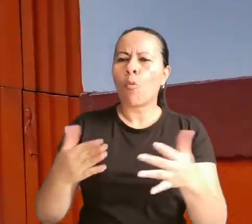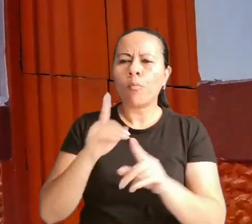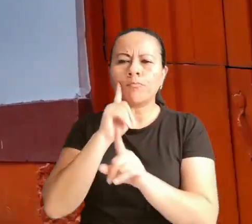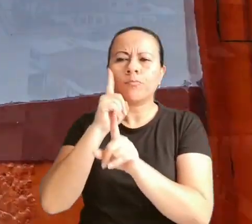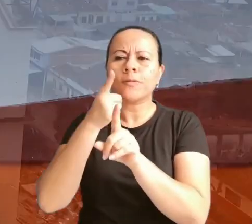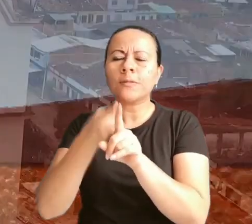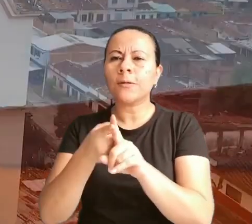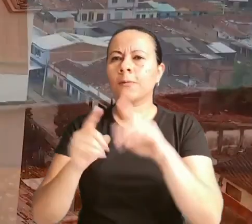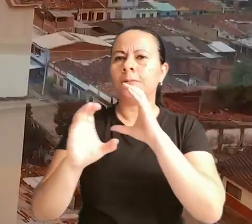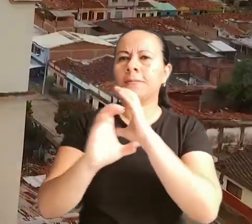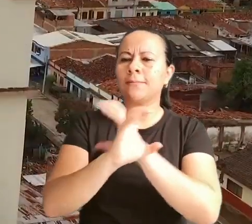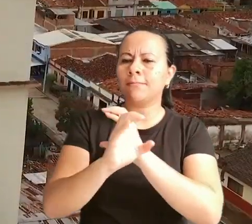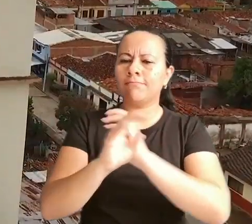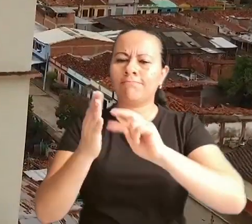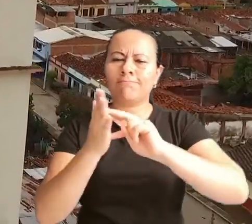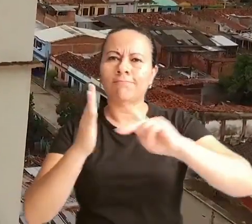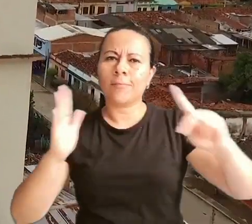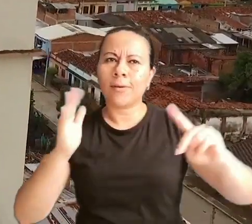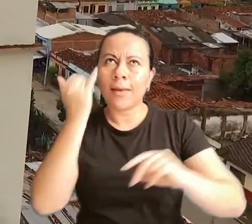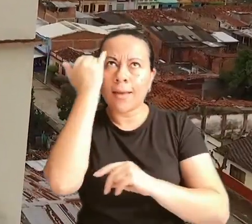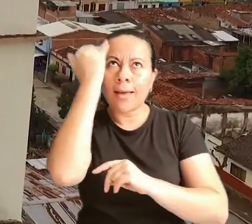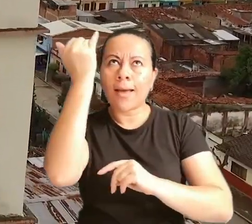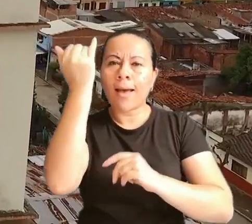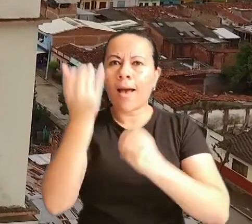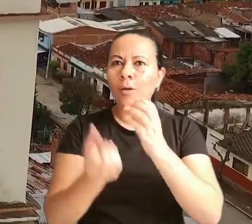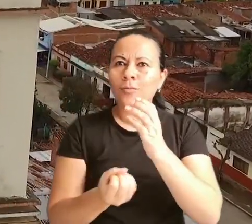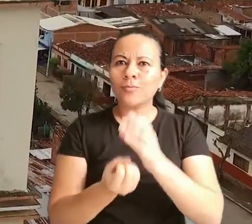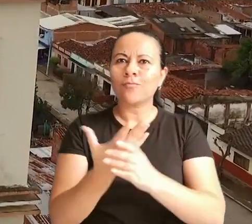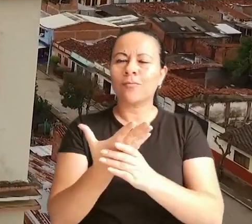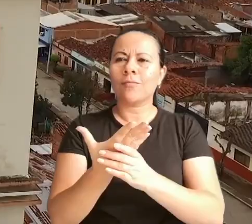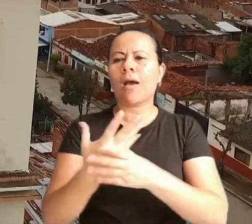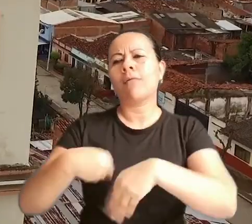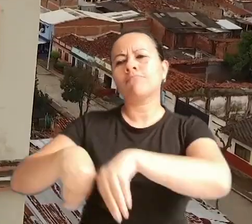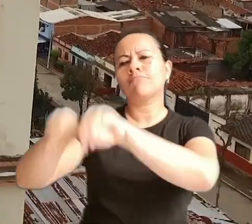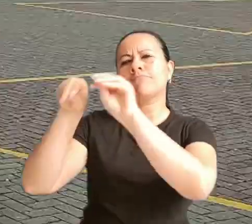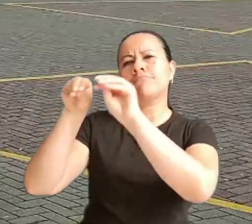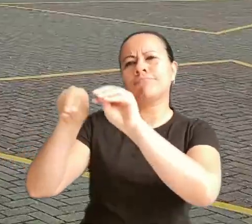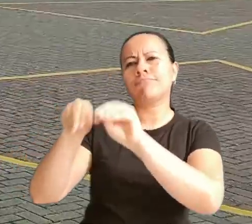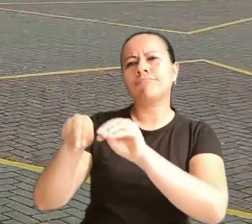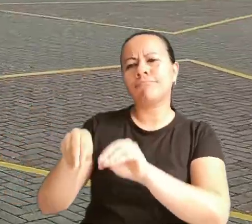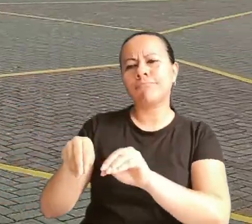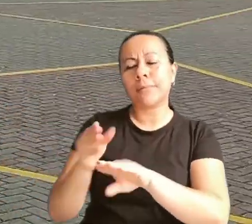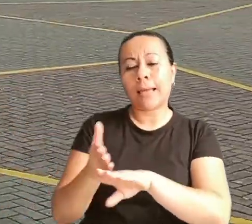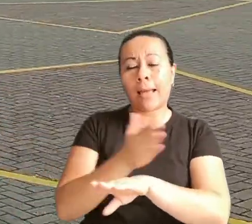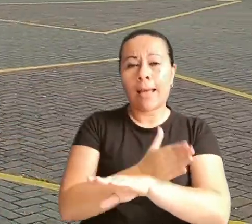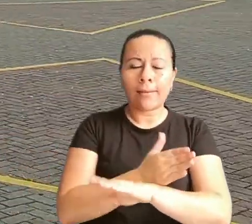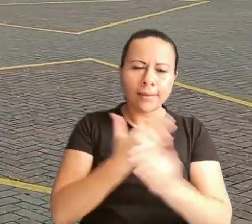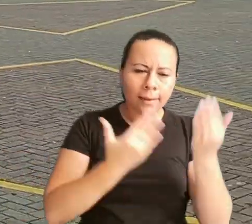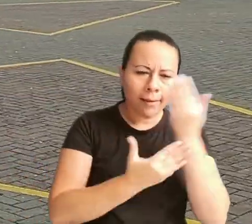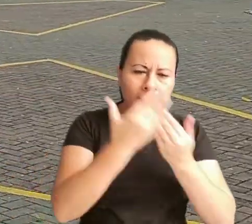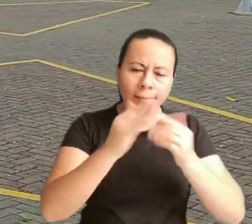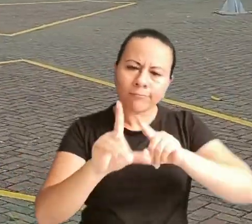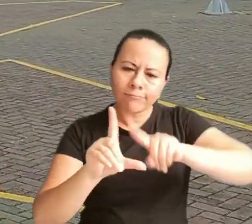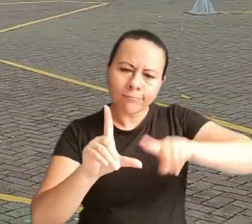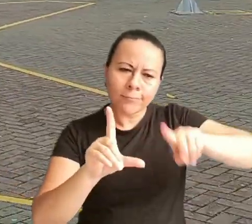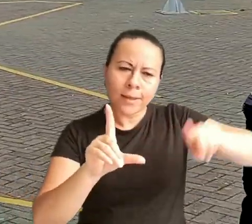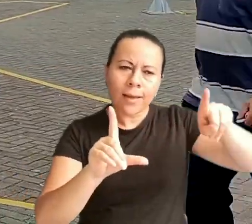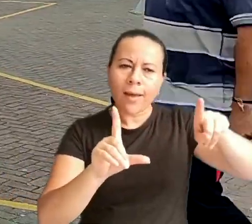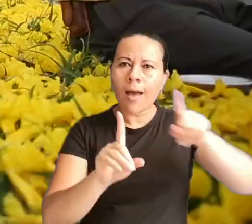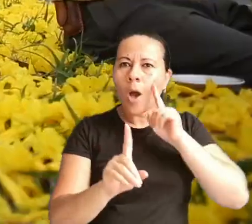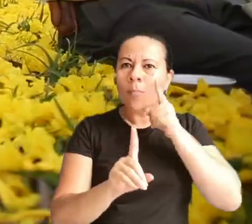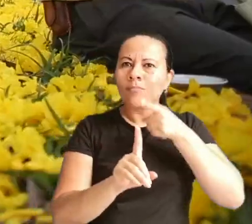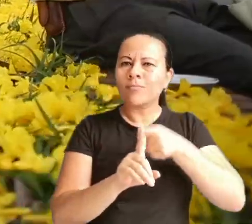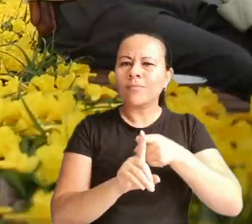educación la ciencia y la tecnología e innovación de ese territorio y capacitar con estadísticas con retos